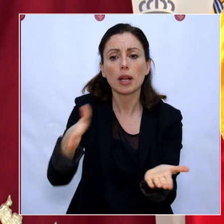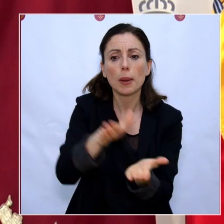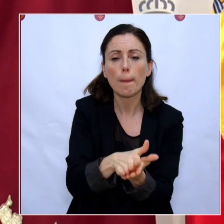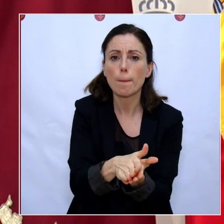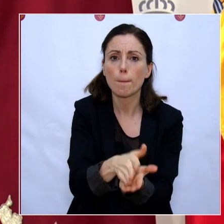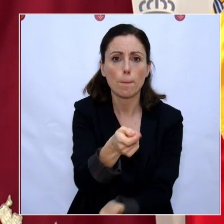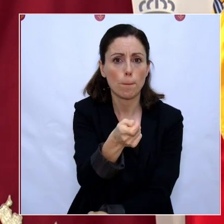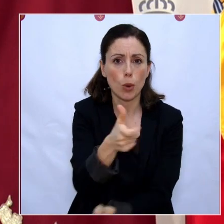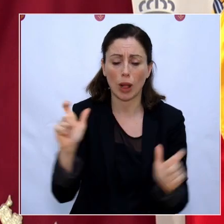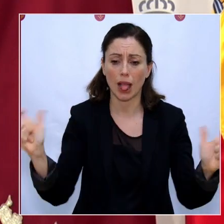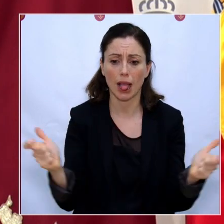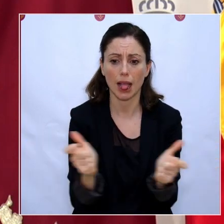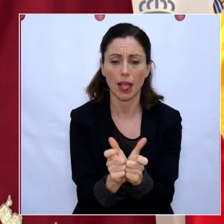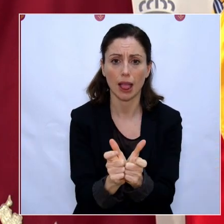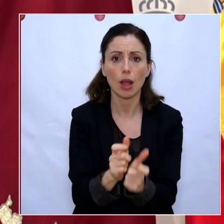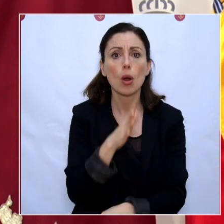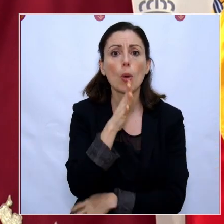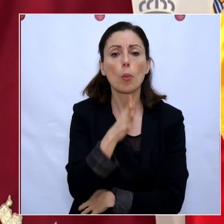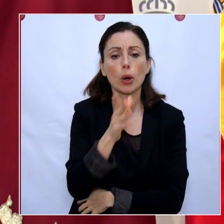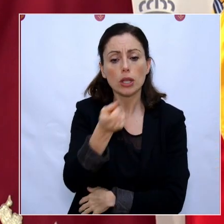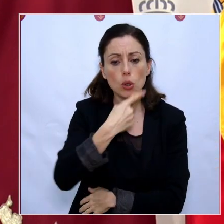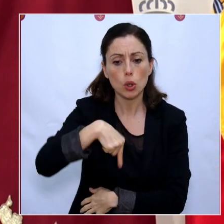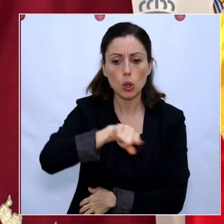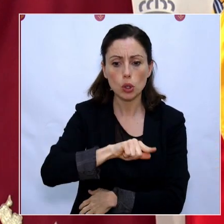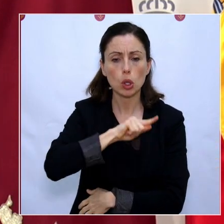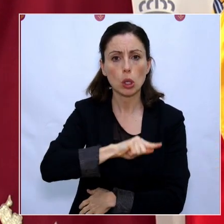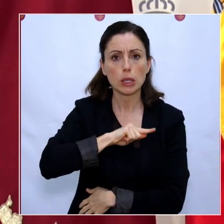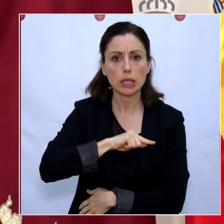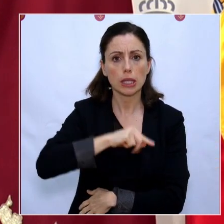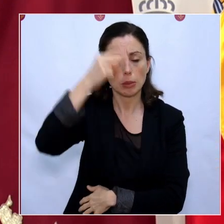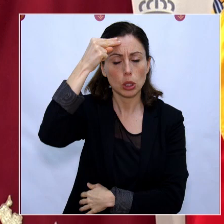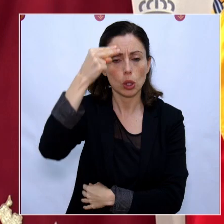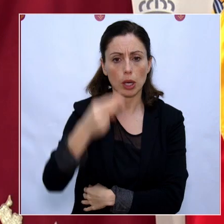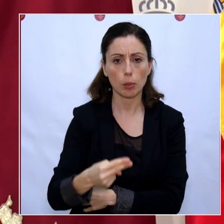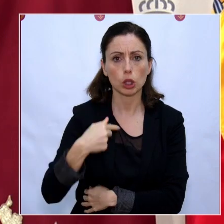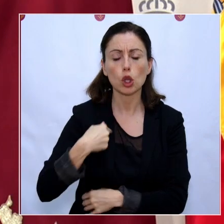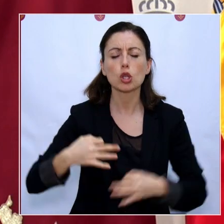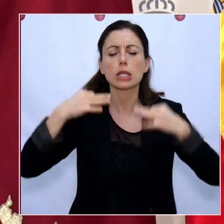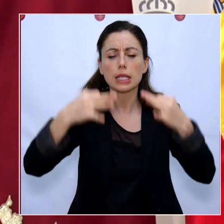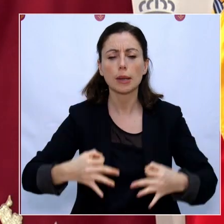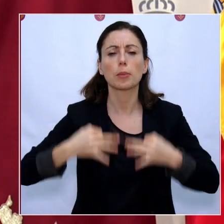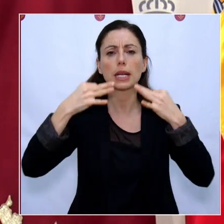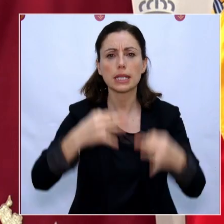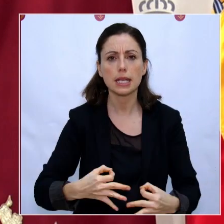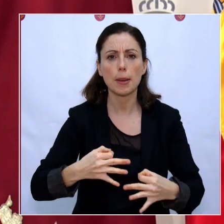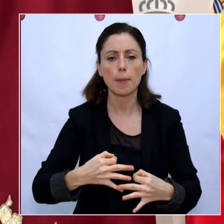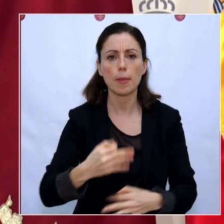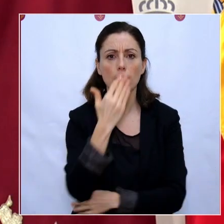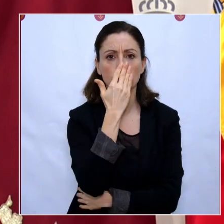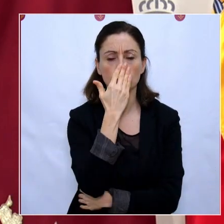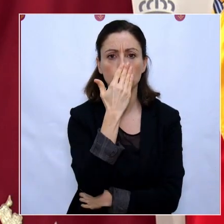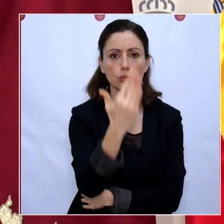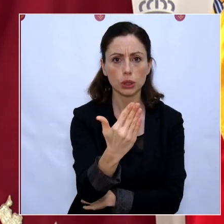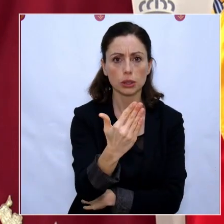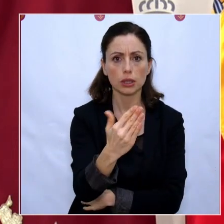eso, desde la más absoluta lealtad, he sido, como siempre lo soy, muy claro, directo y